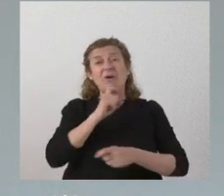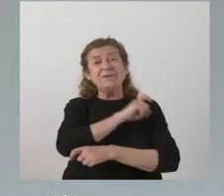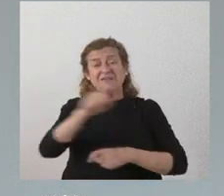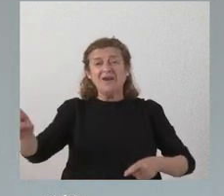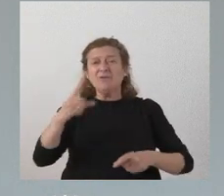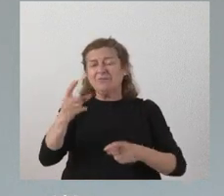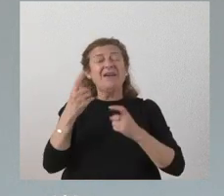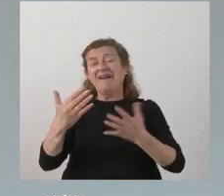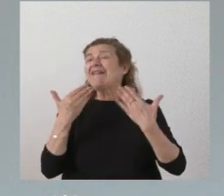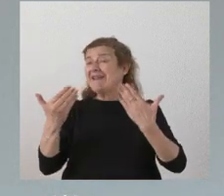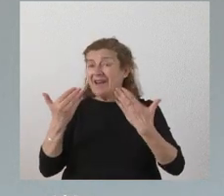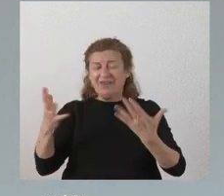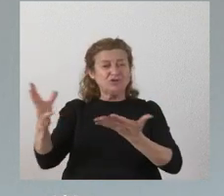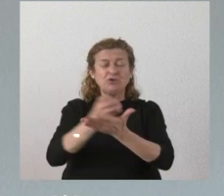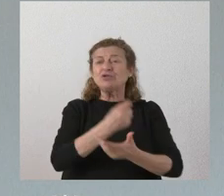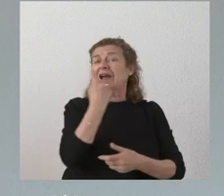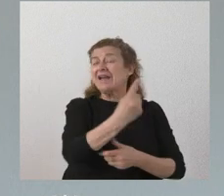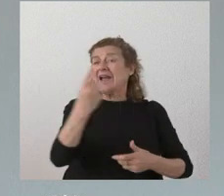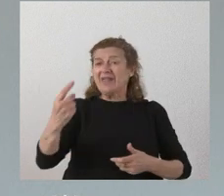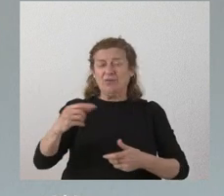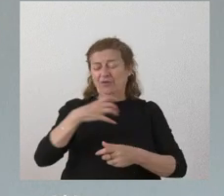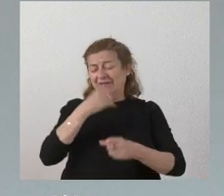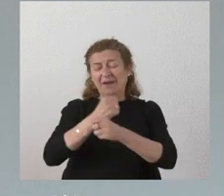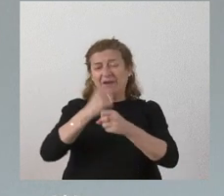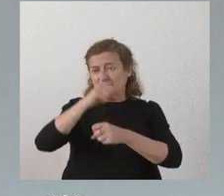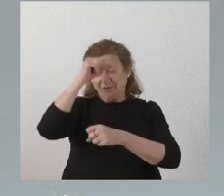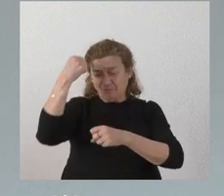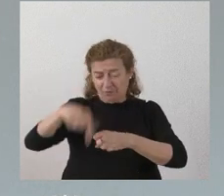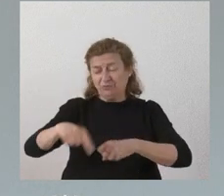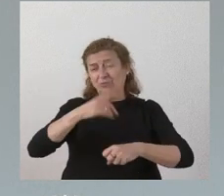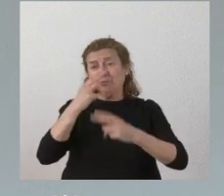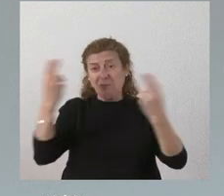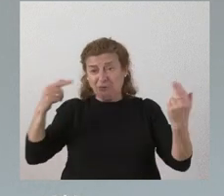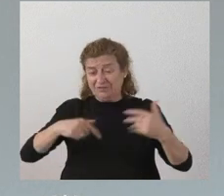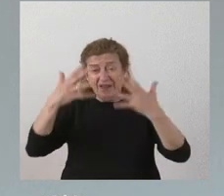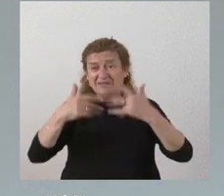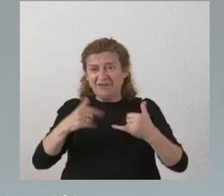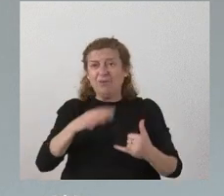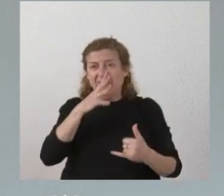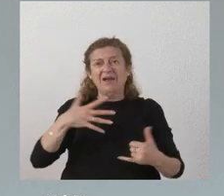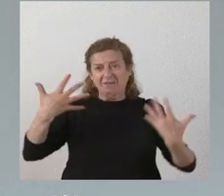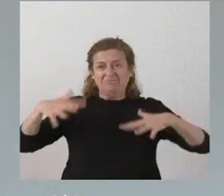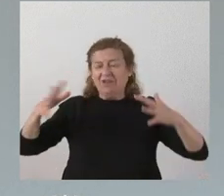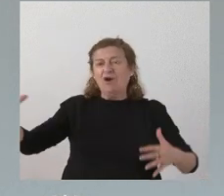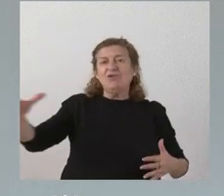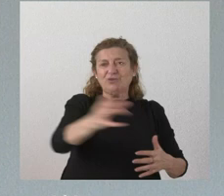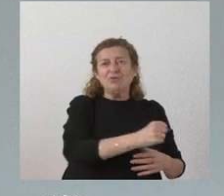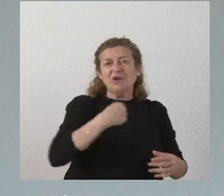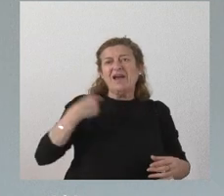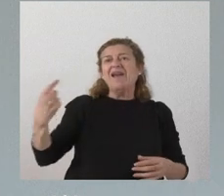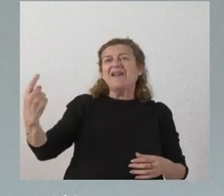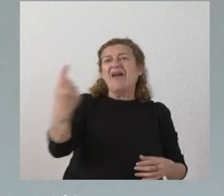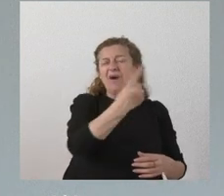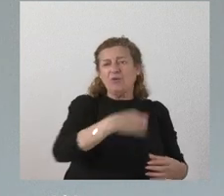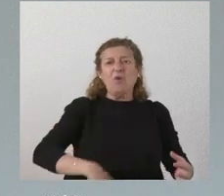un agradecimiento a todos y cada uno de los empleados públicos de esta administración en aras a la satisfacción general de todos y cada uno de